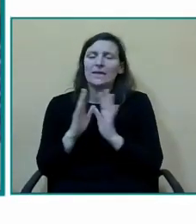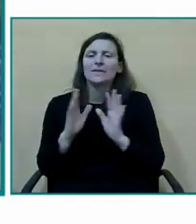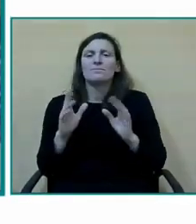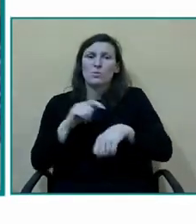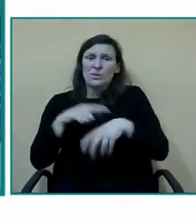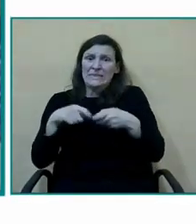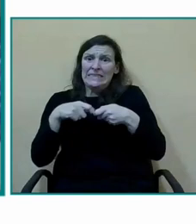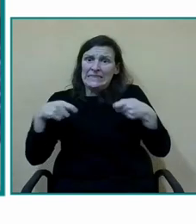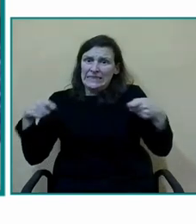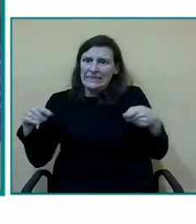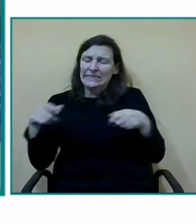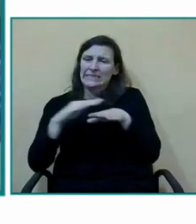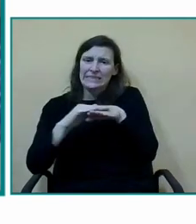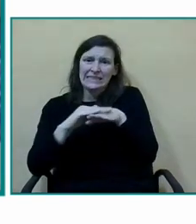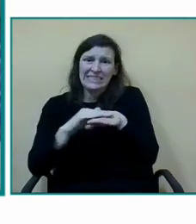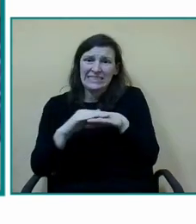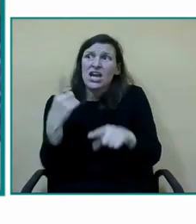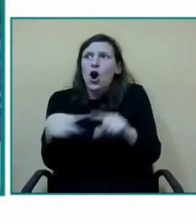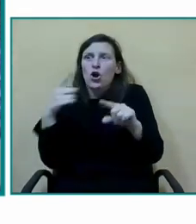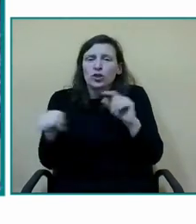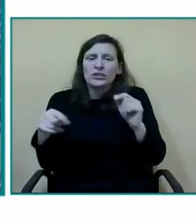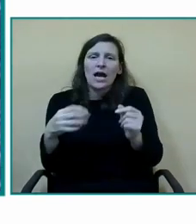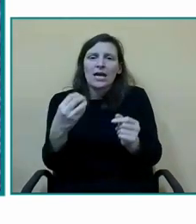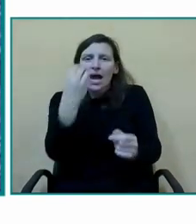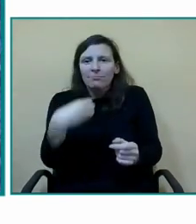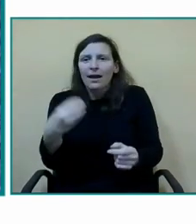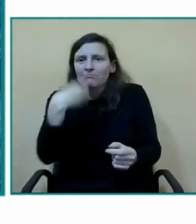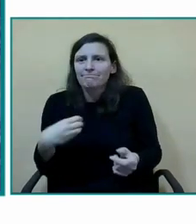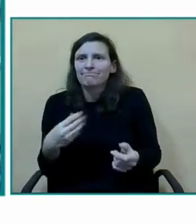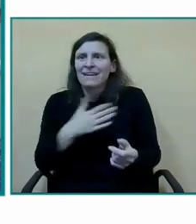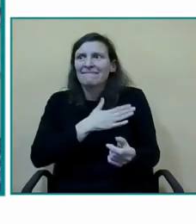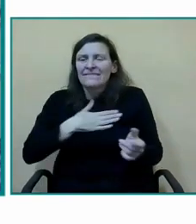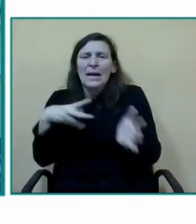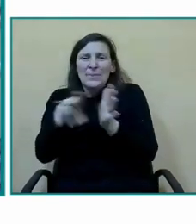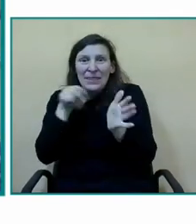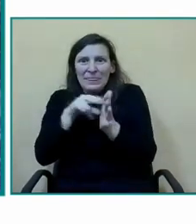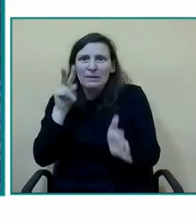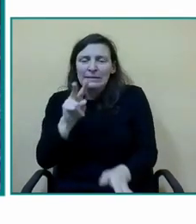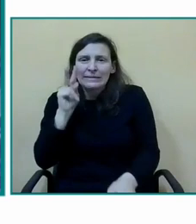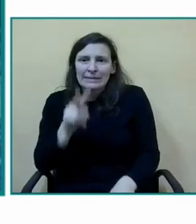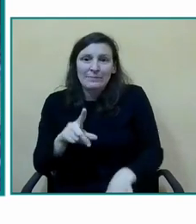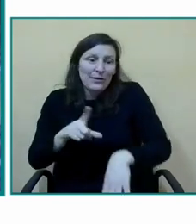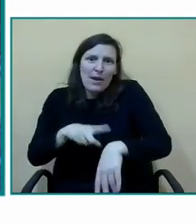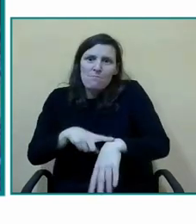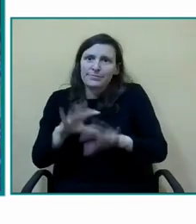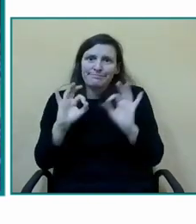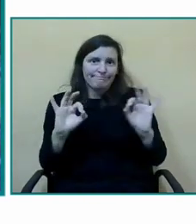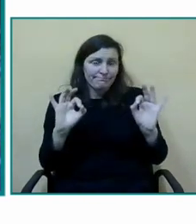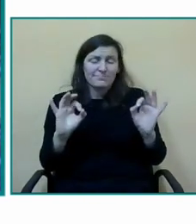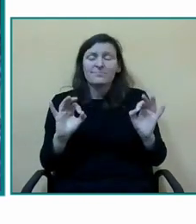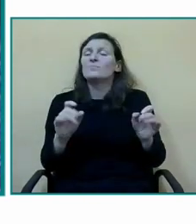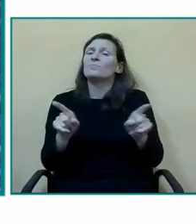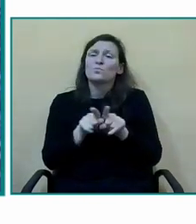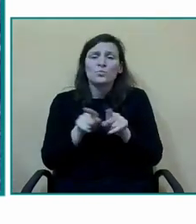excedido un poquito nos hemos dejado algunas cosas nos hubiese gustado presentaros algún vídeo pero bueno la página web del